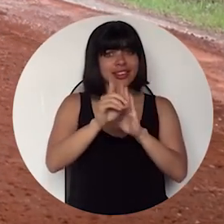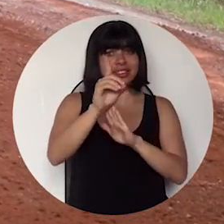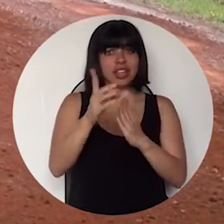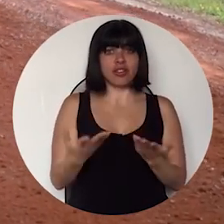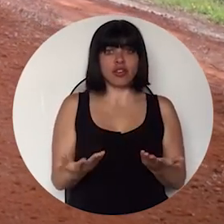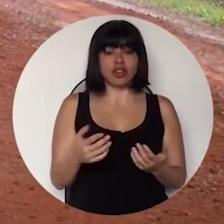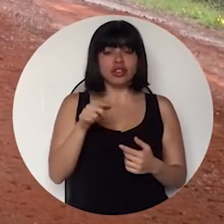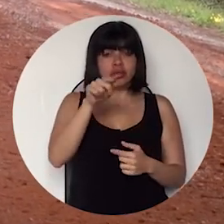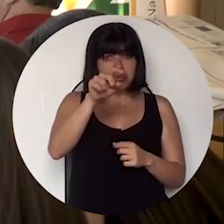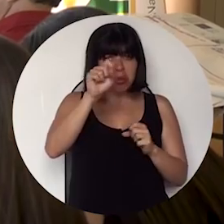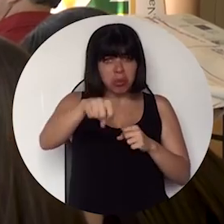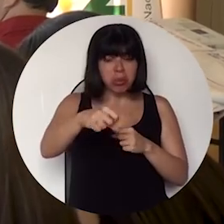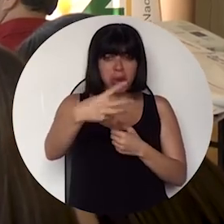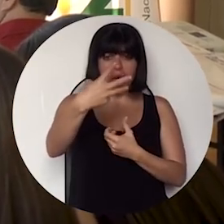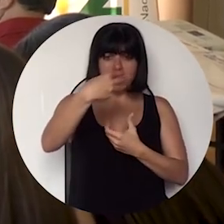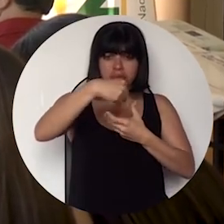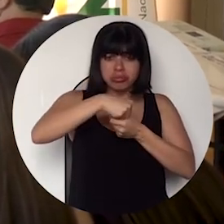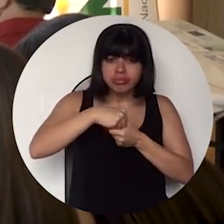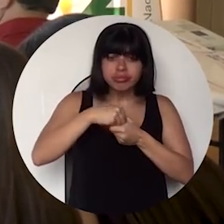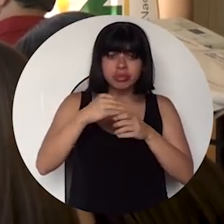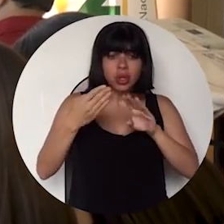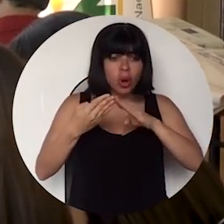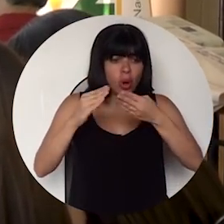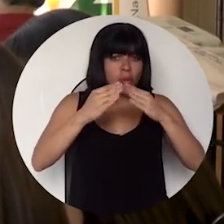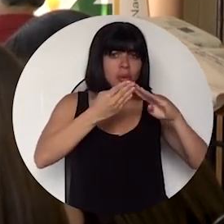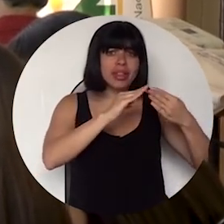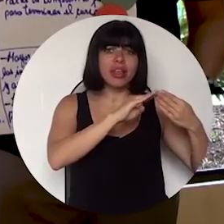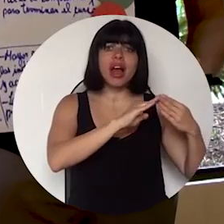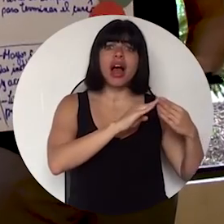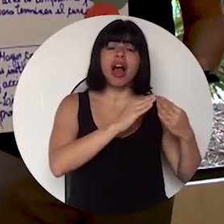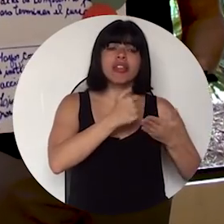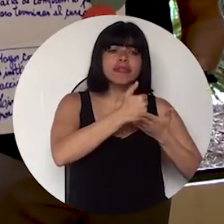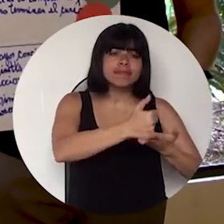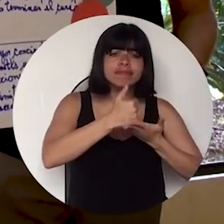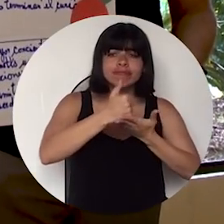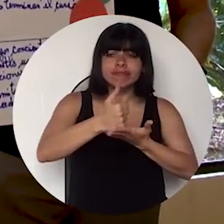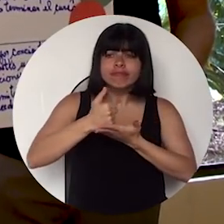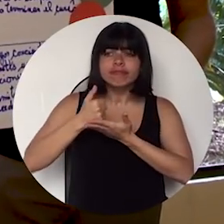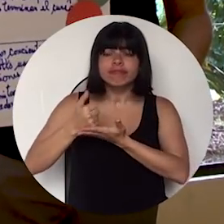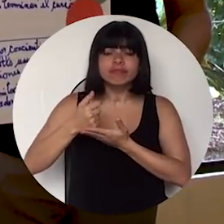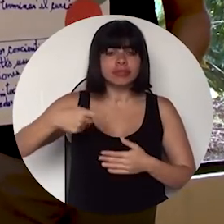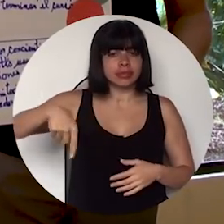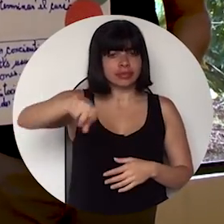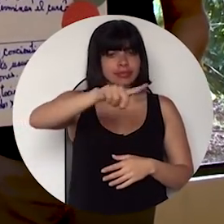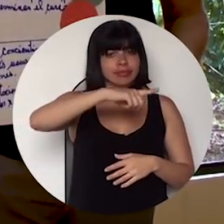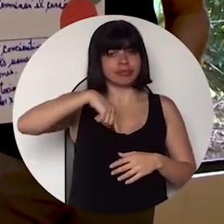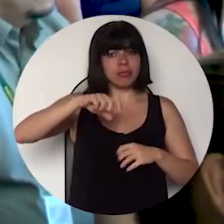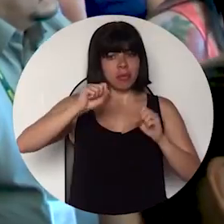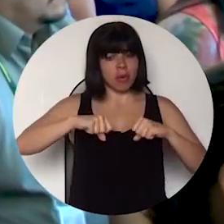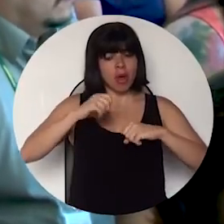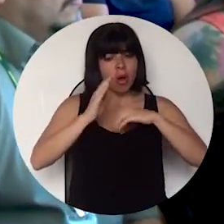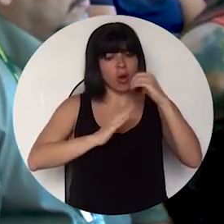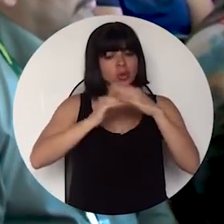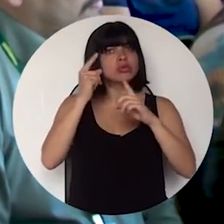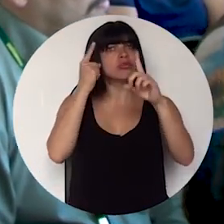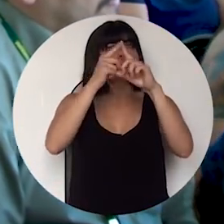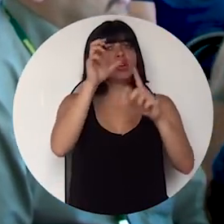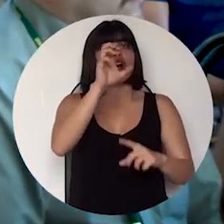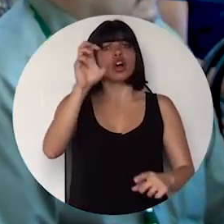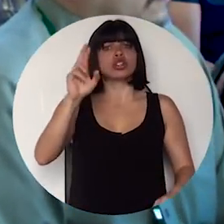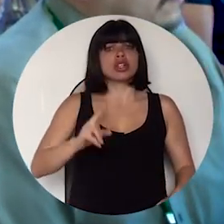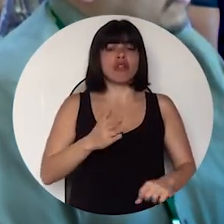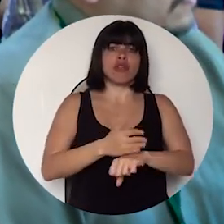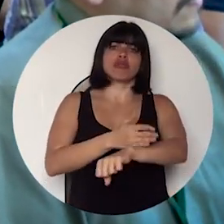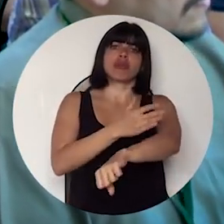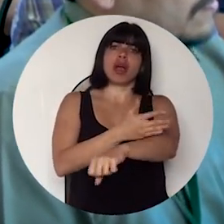desarrollo, a que se integren en nuestras comunidades, a que ayudemos a construir a un Costa